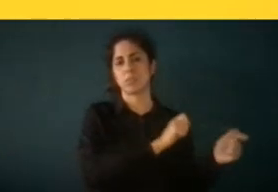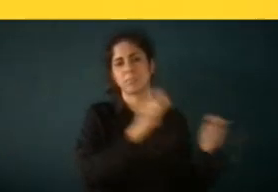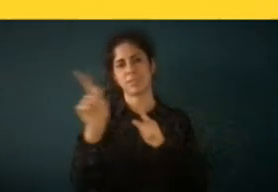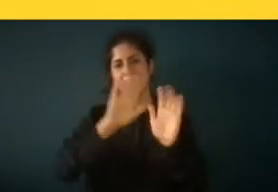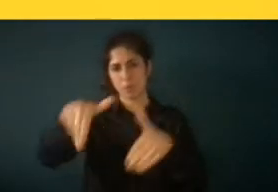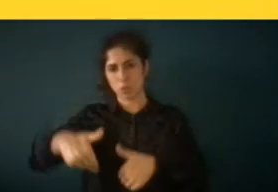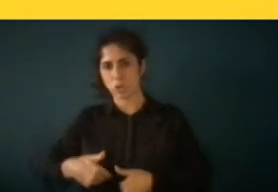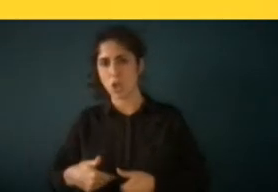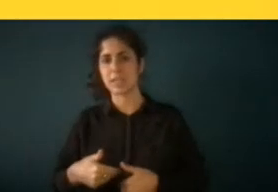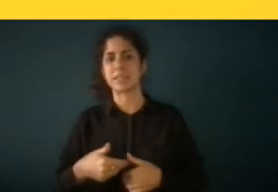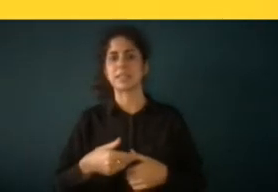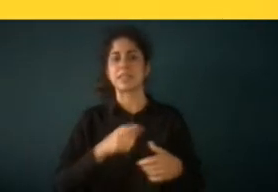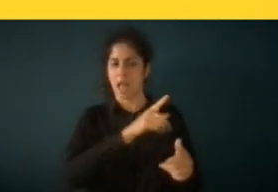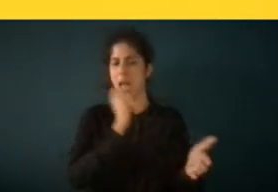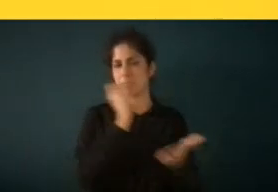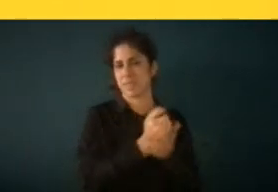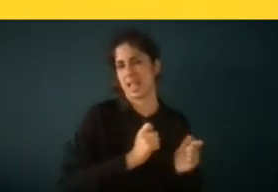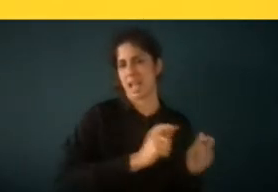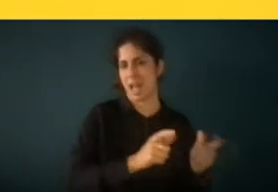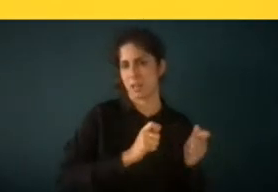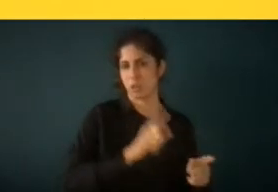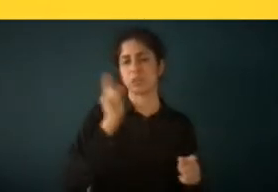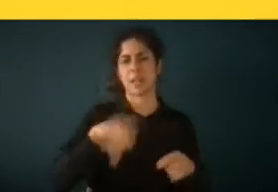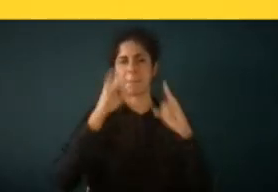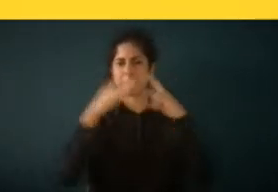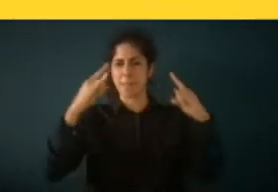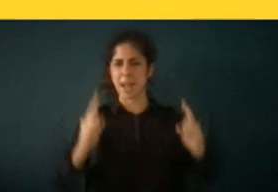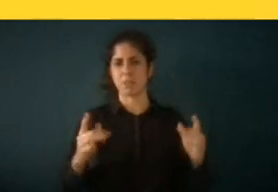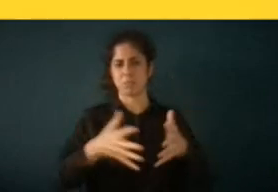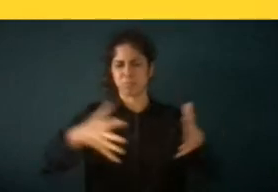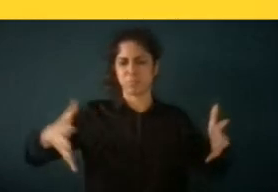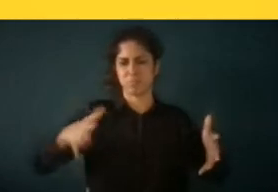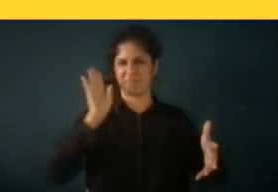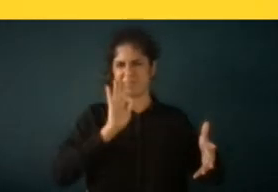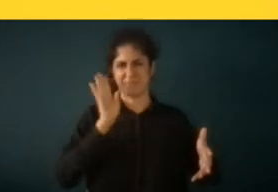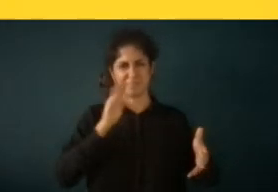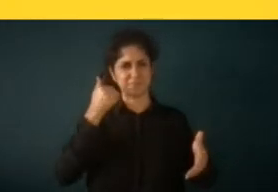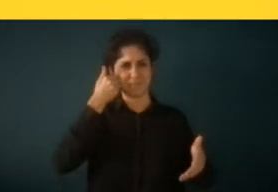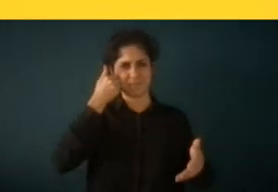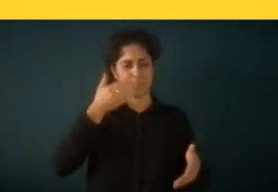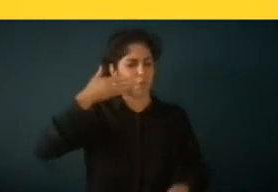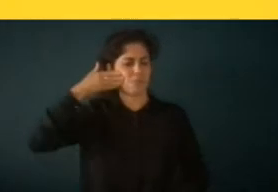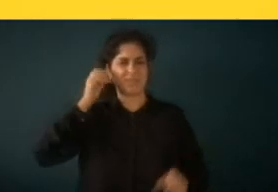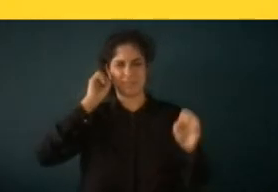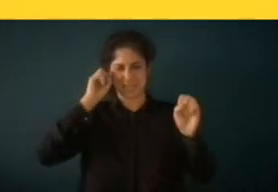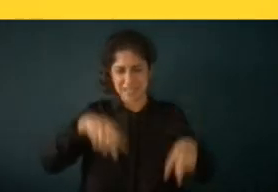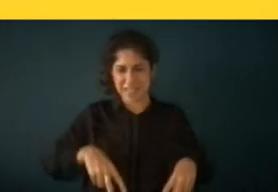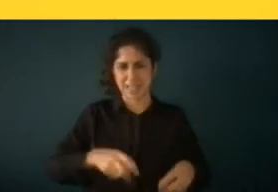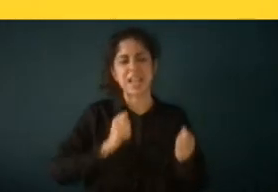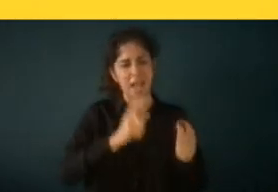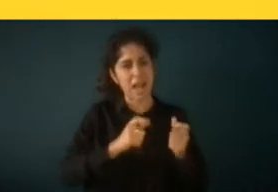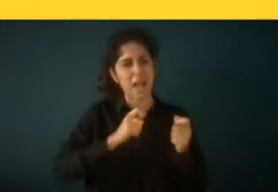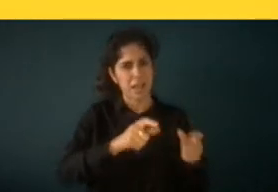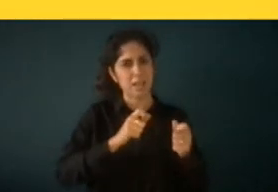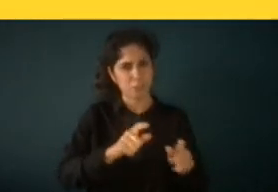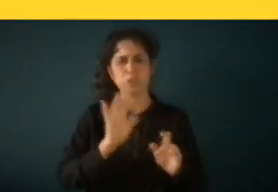macro campamentos indignos se gasta mucho pero nunca en beneficio de las personas